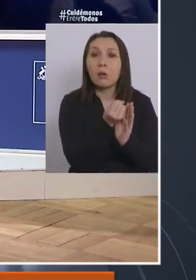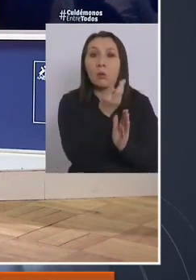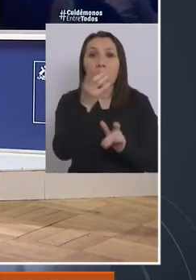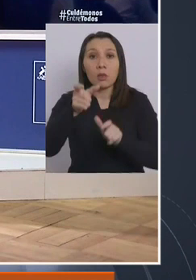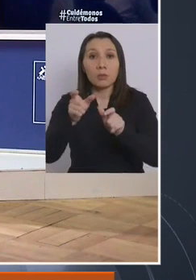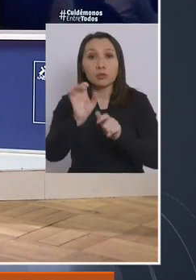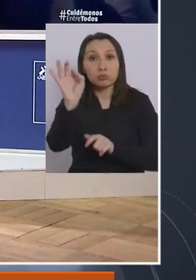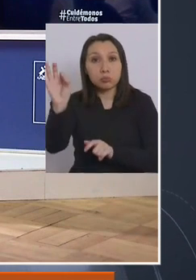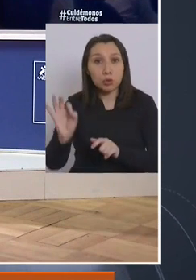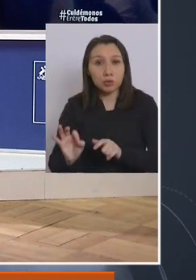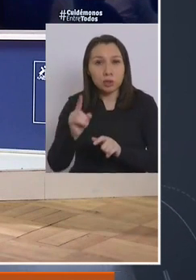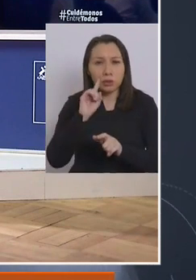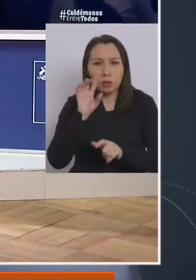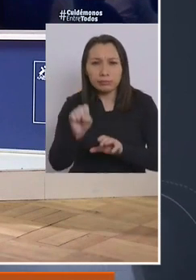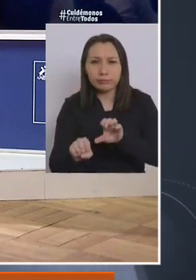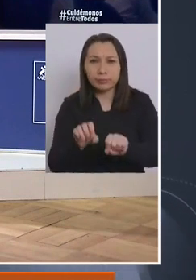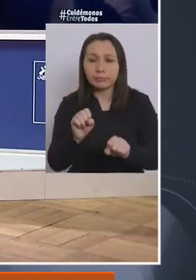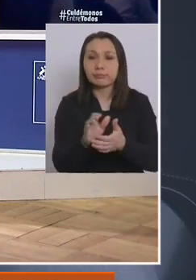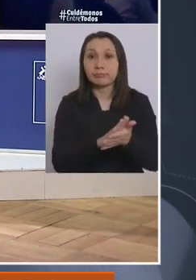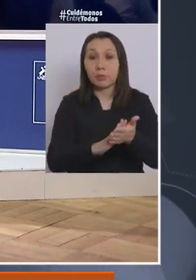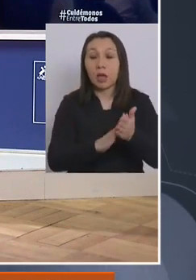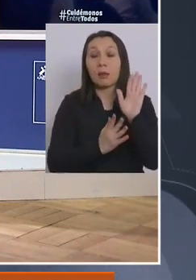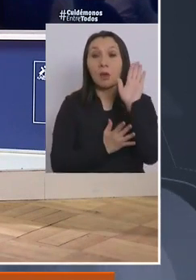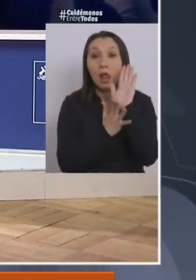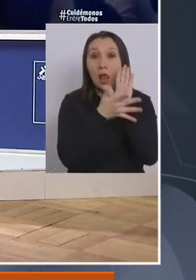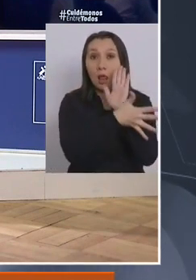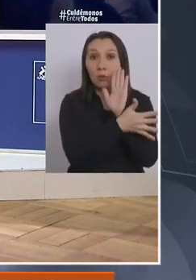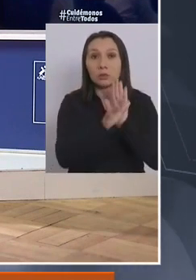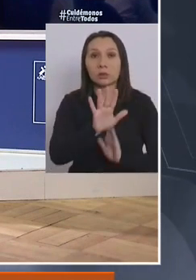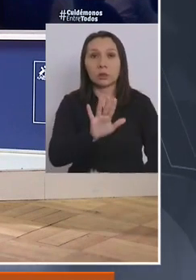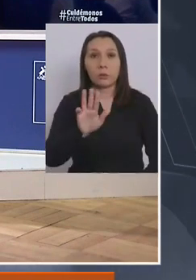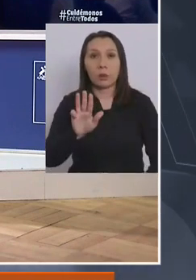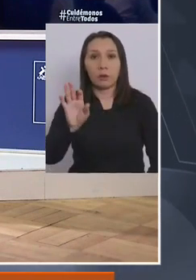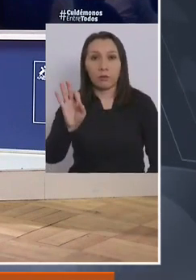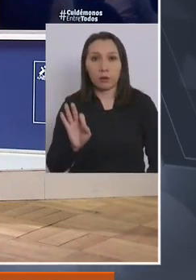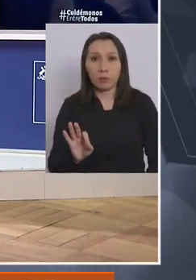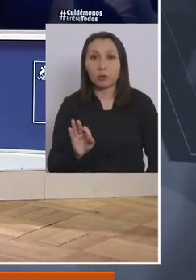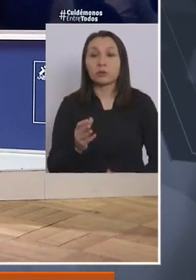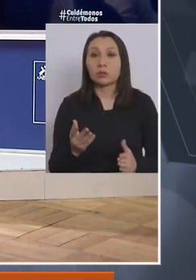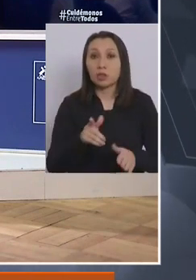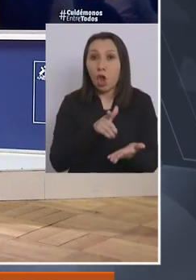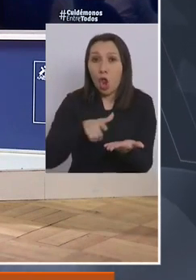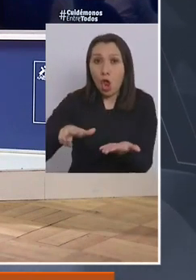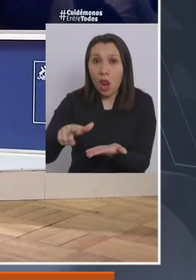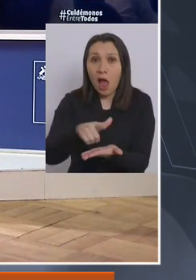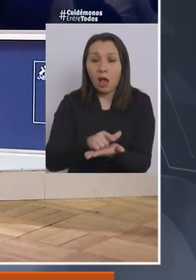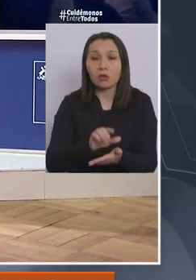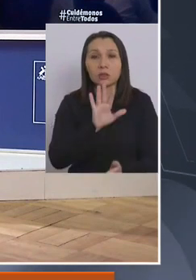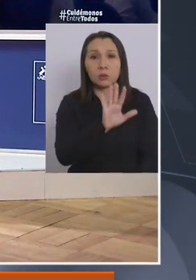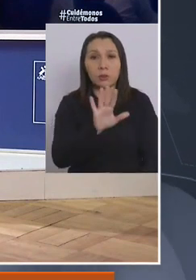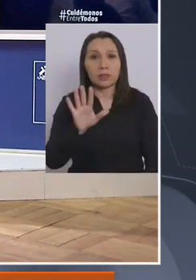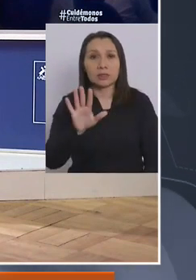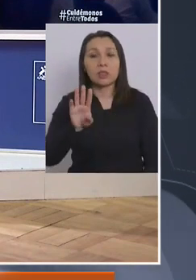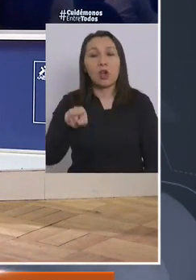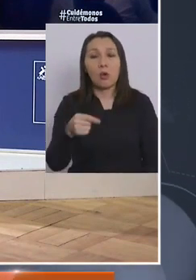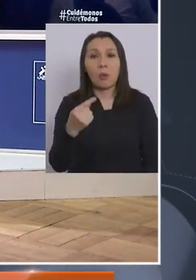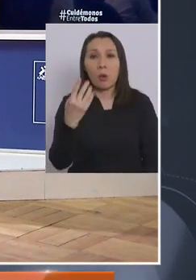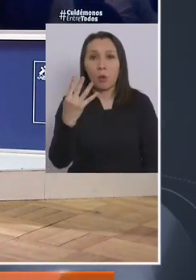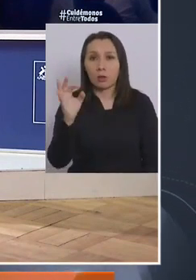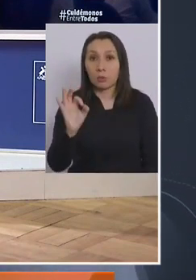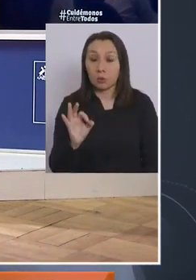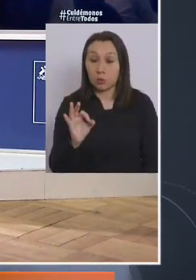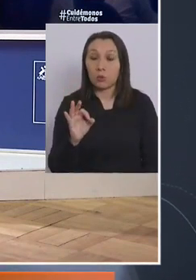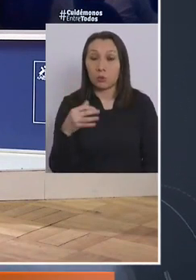con contactos identificados, por ejemplo, en la Araucanía es de un 59% y en los lagos es de un 55,4%.